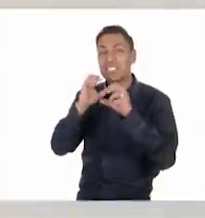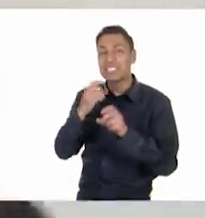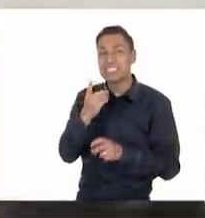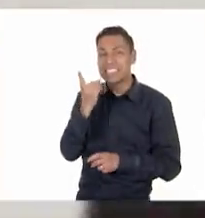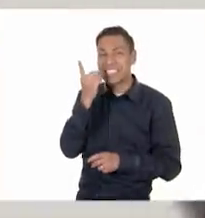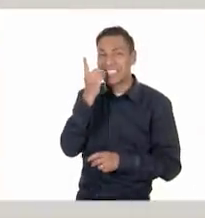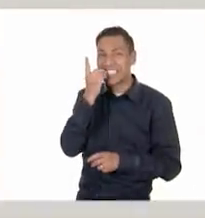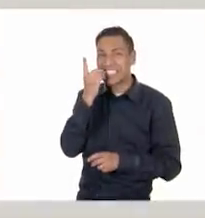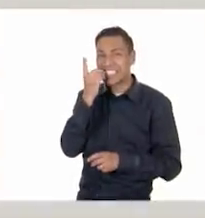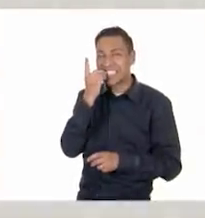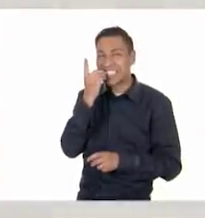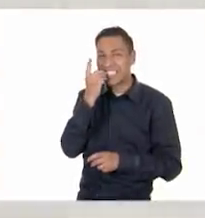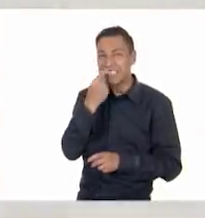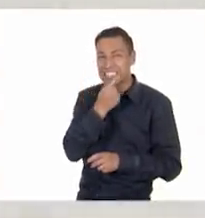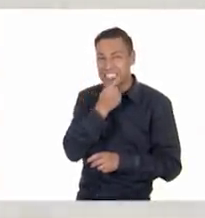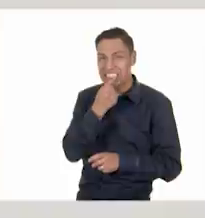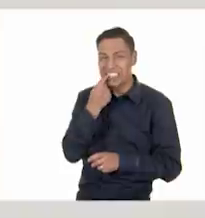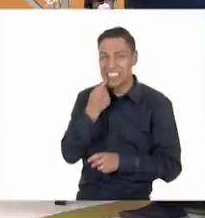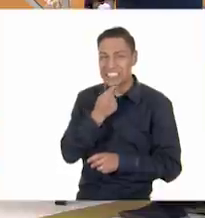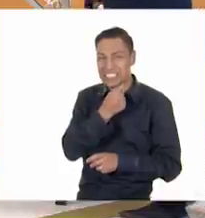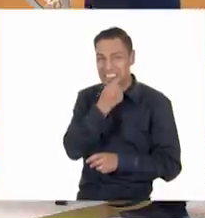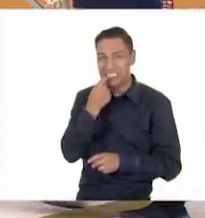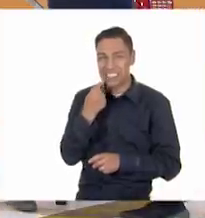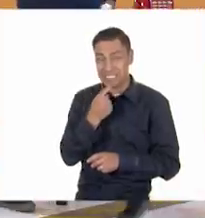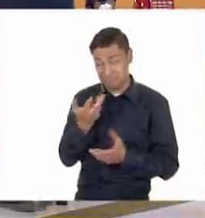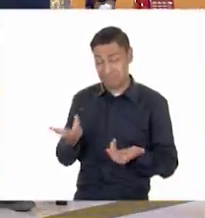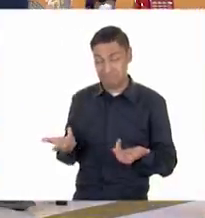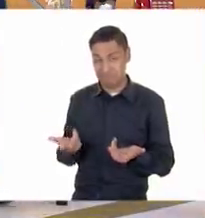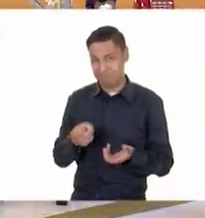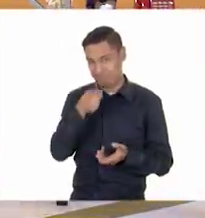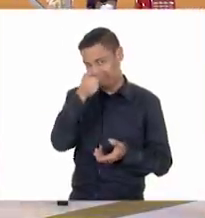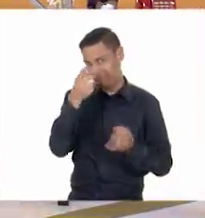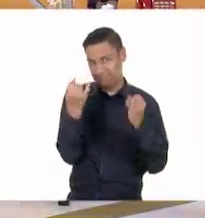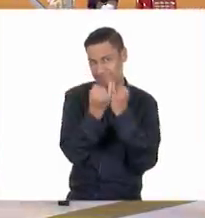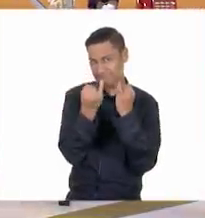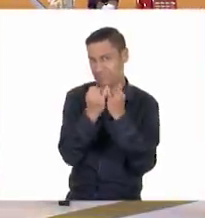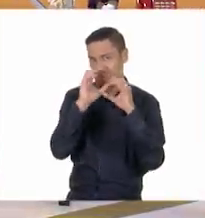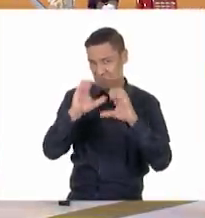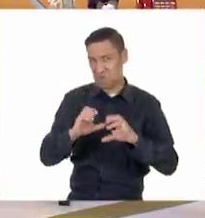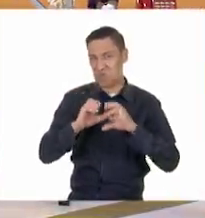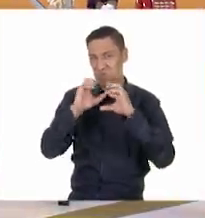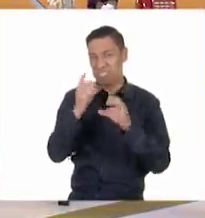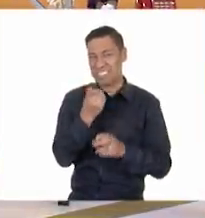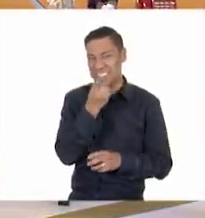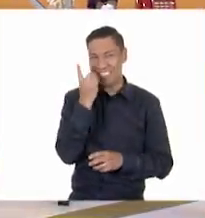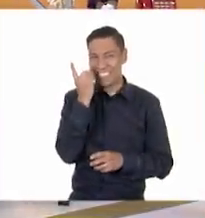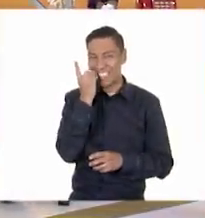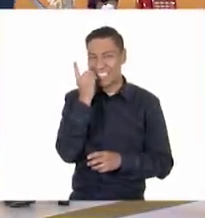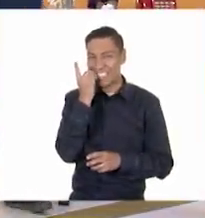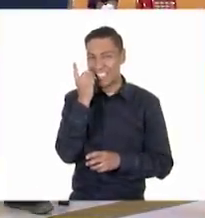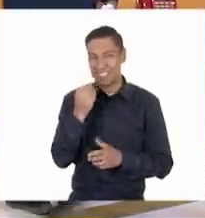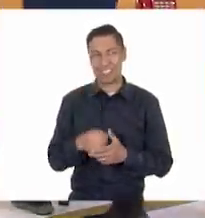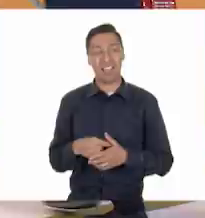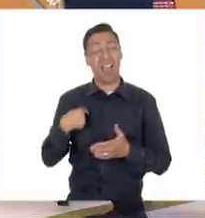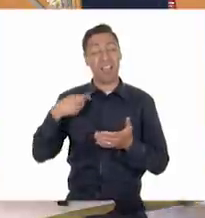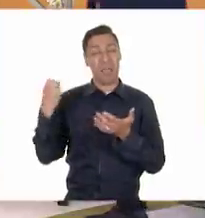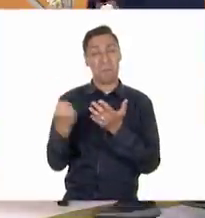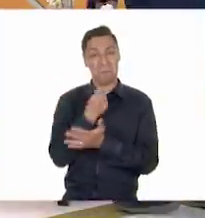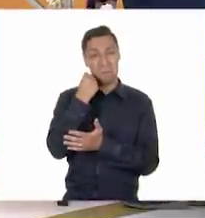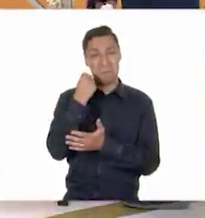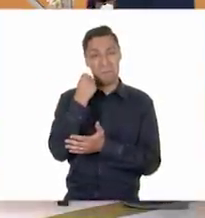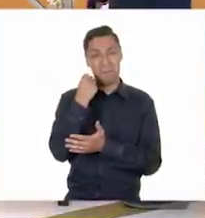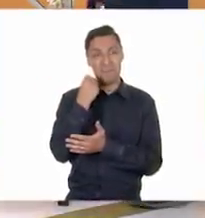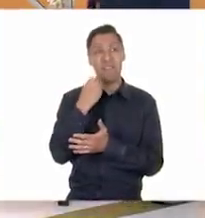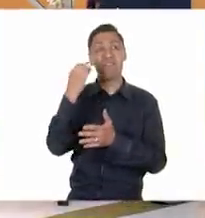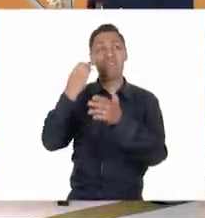entonces ya la cabeza y la cara de la niña. Y acá creo que tengo la del otro niño. Sí, aquí está. Nacen. Ay, perdón, perdón. Ay,